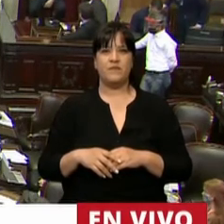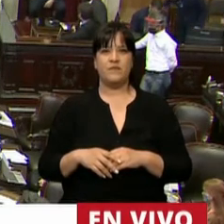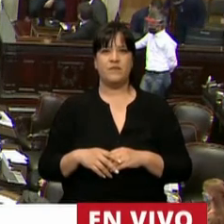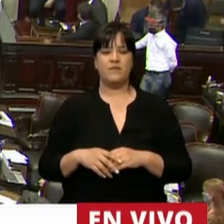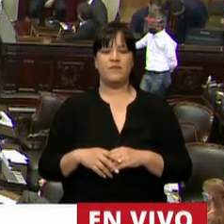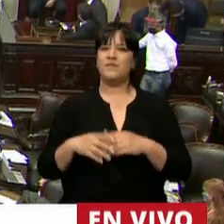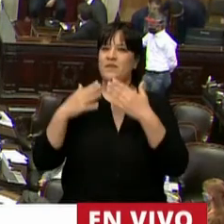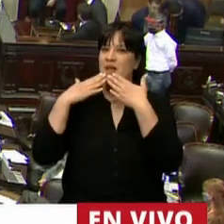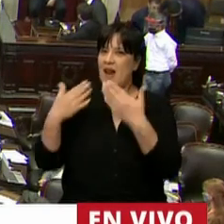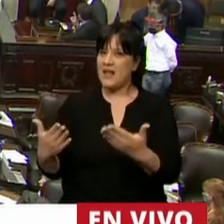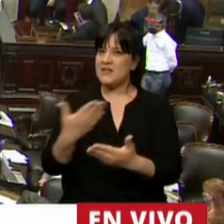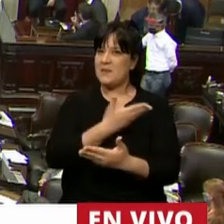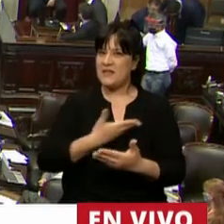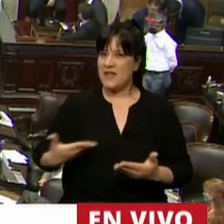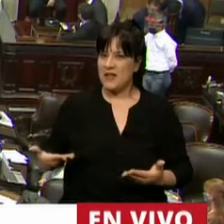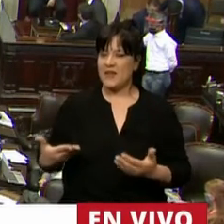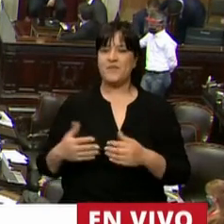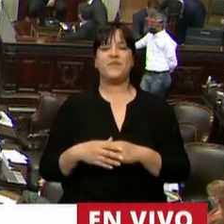Muchas gracias, presidente.